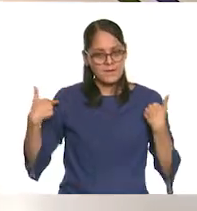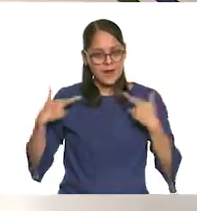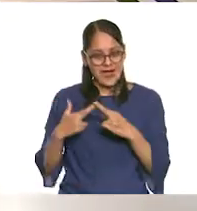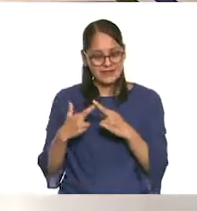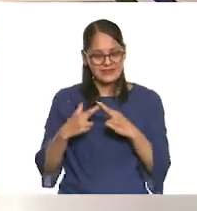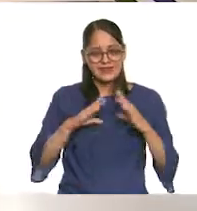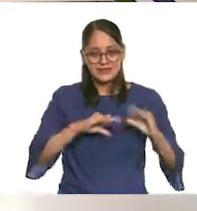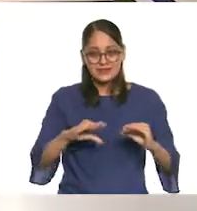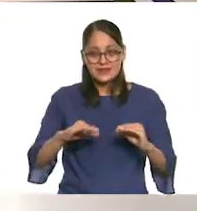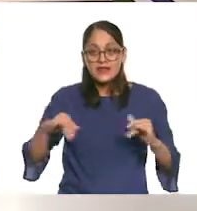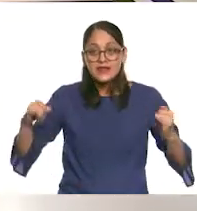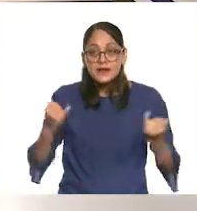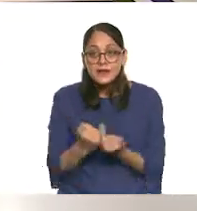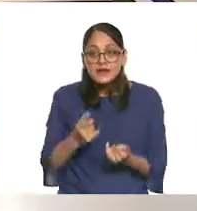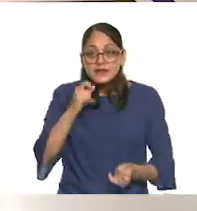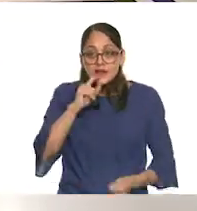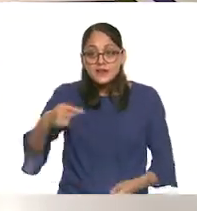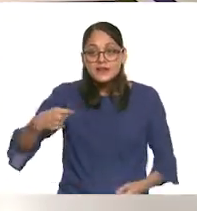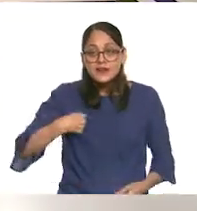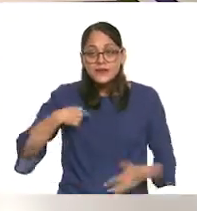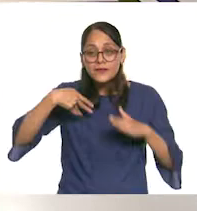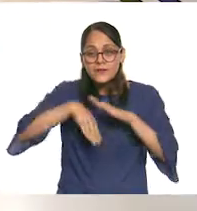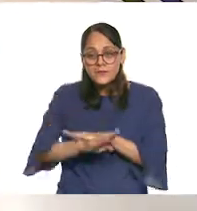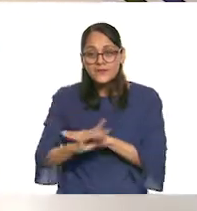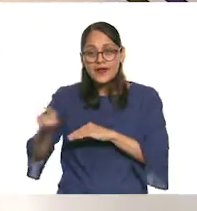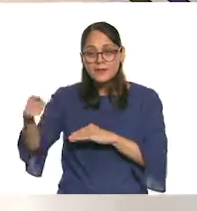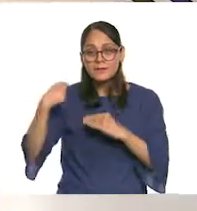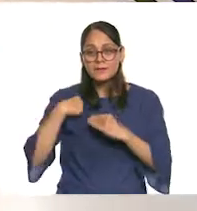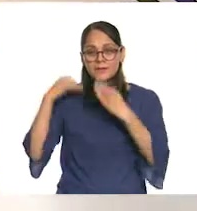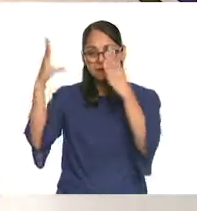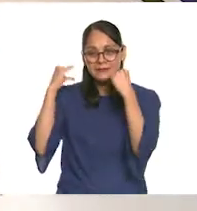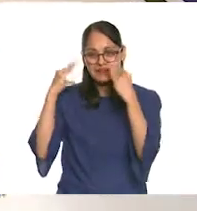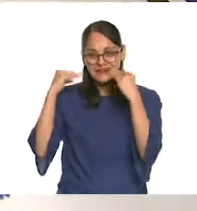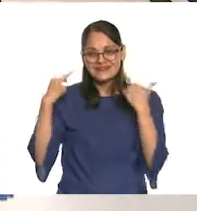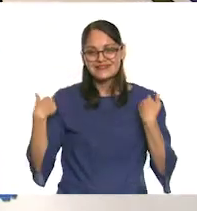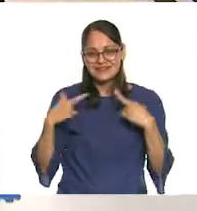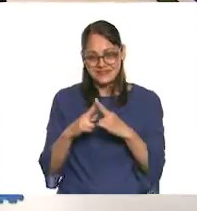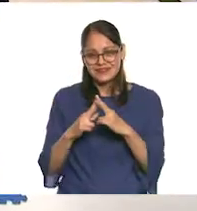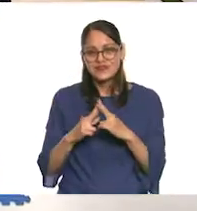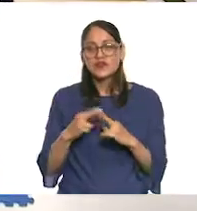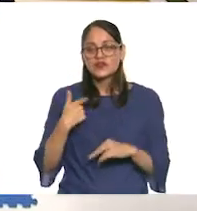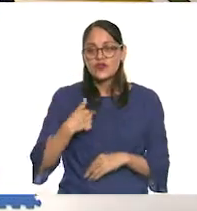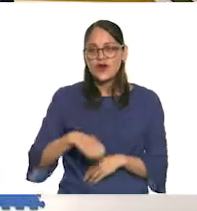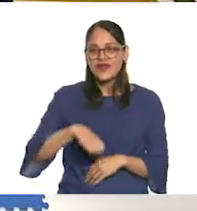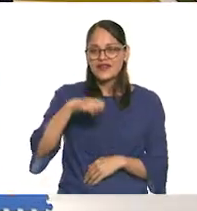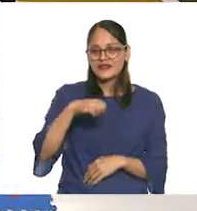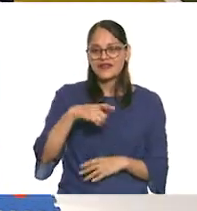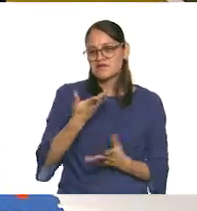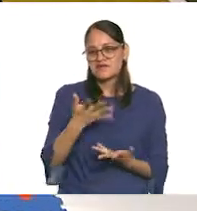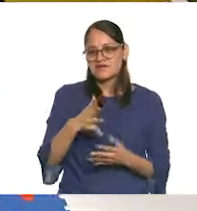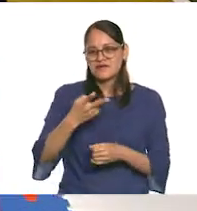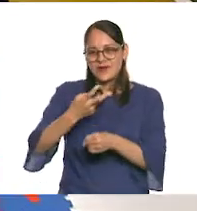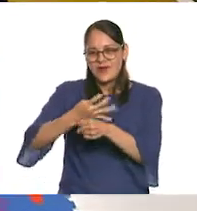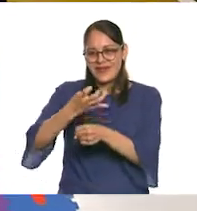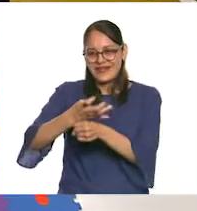primaria, sino que fue mi maestra. ¿En serio? Sí, fue mi maestra cuando estaba en cuarto grado.